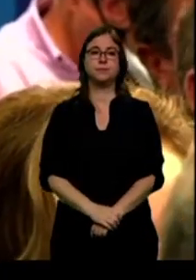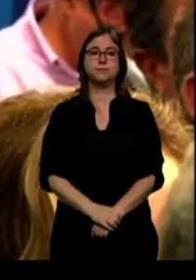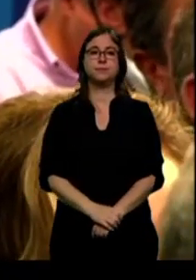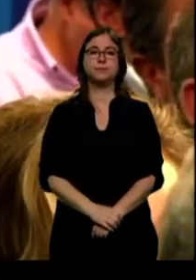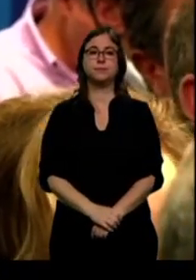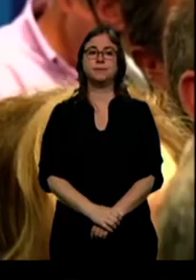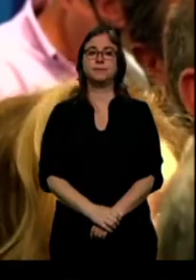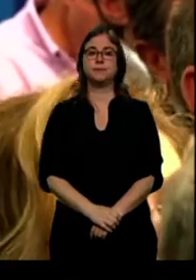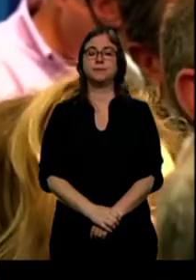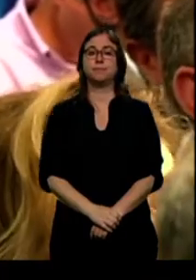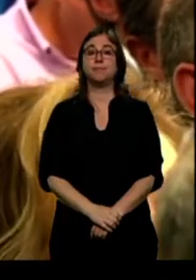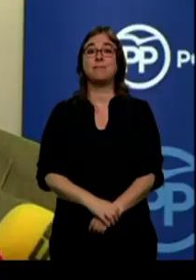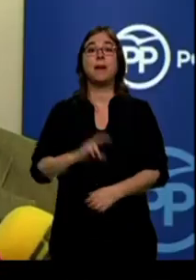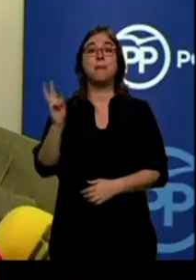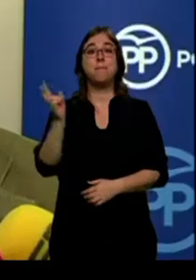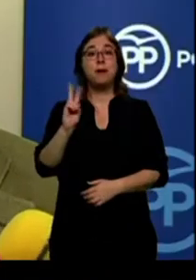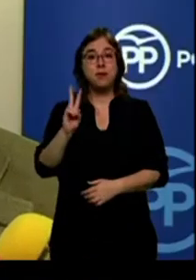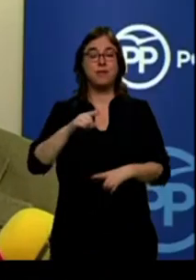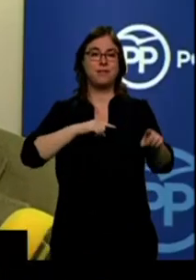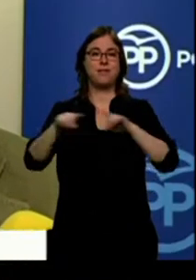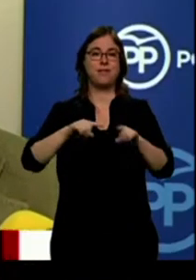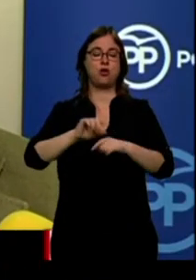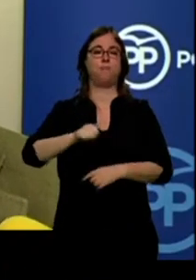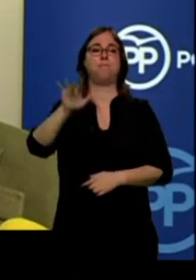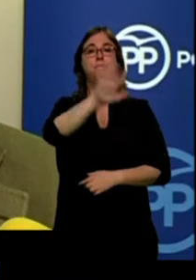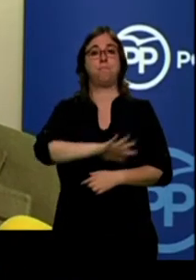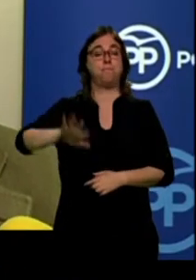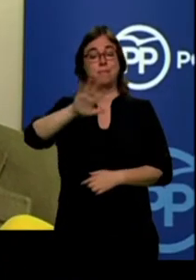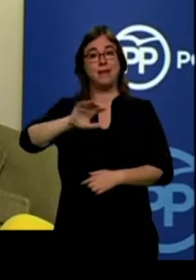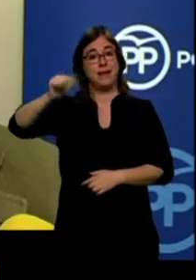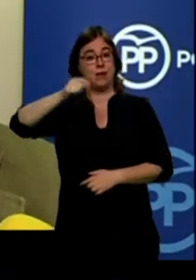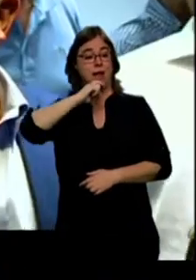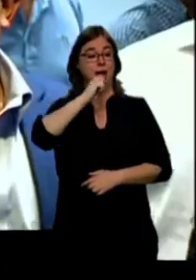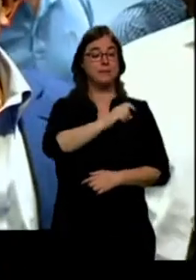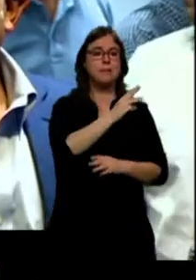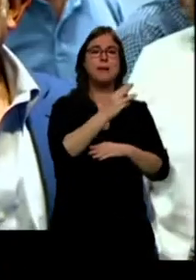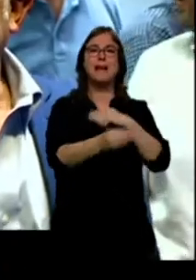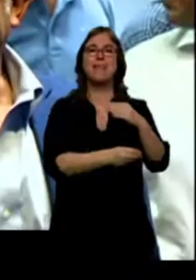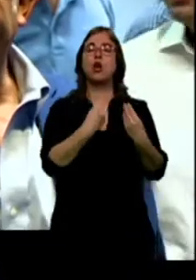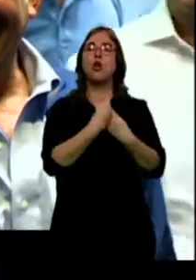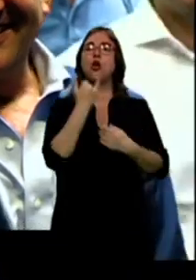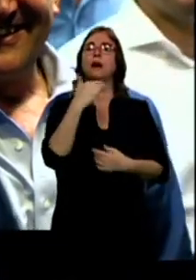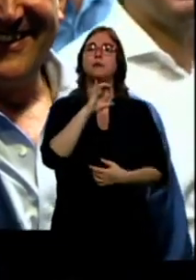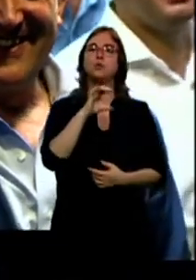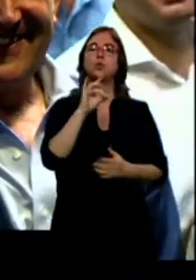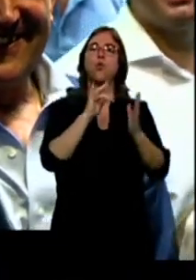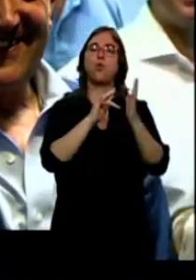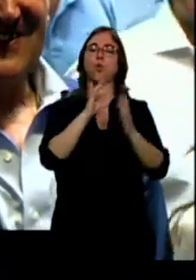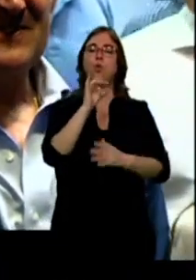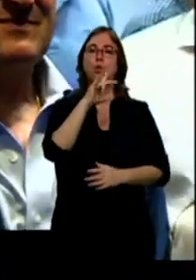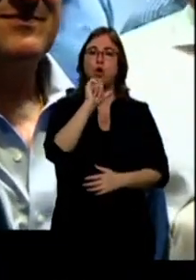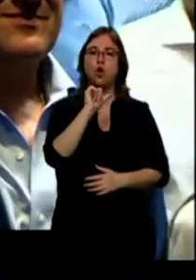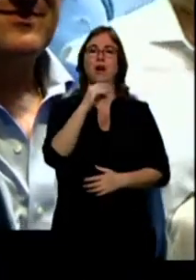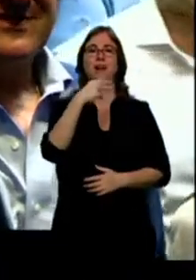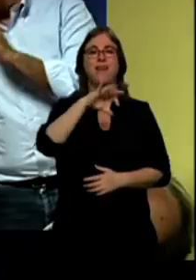Y en Valladolid, la Dirección Nacional del PP traslada a la regional qué hacer con Jesús Julio Carnero, actual presidente en funciones de la Diputación.